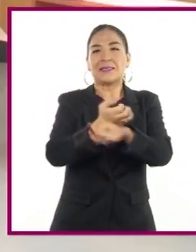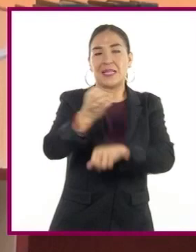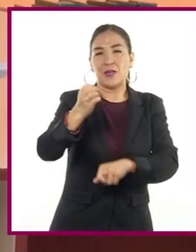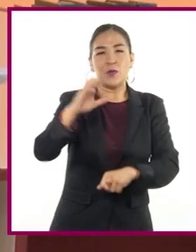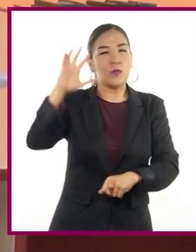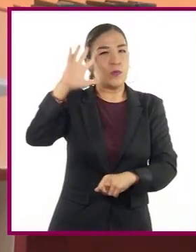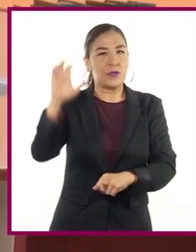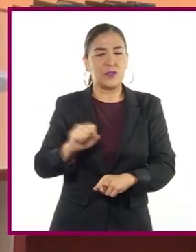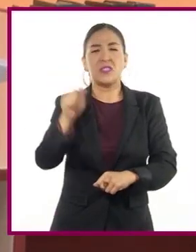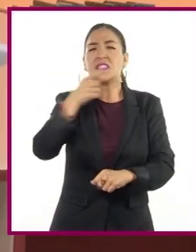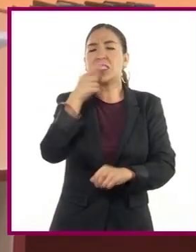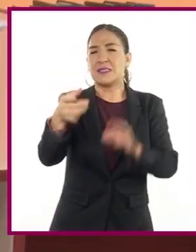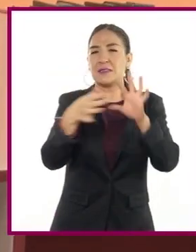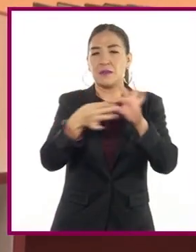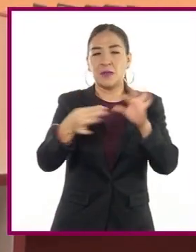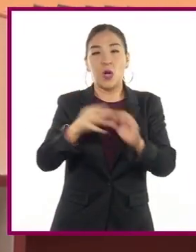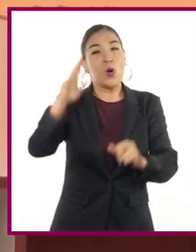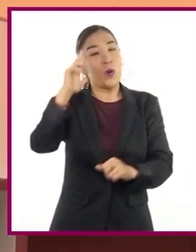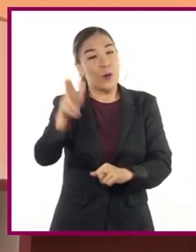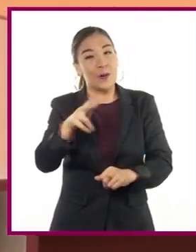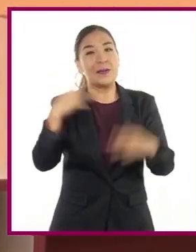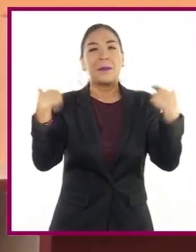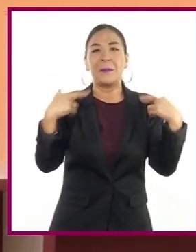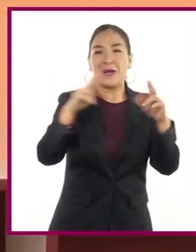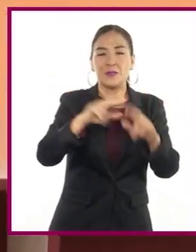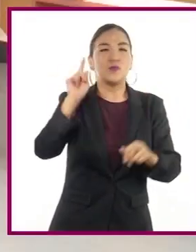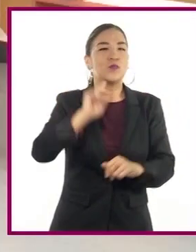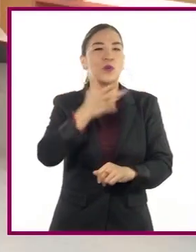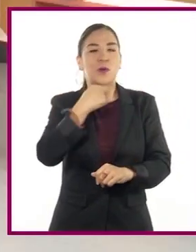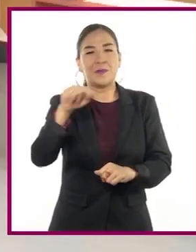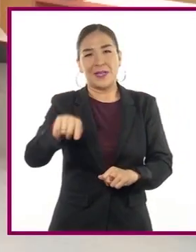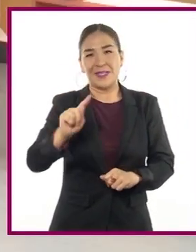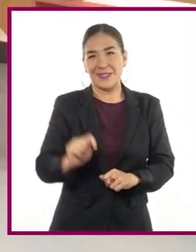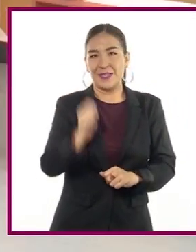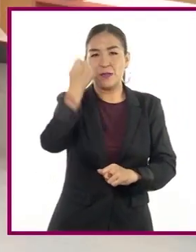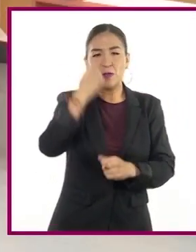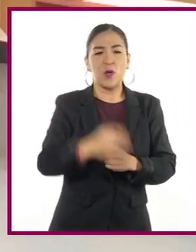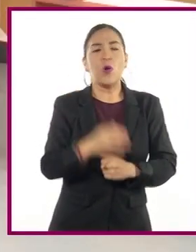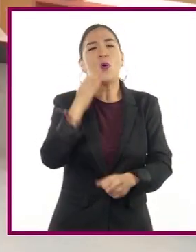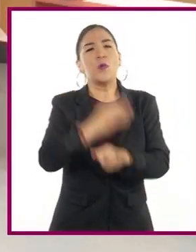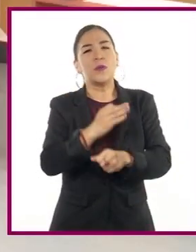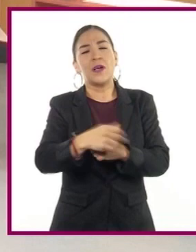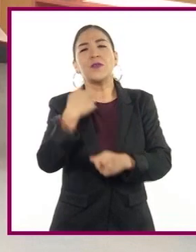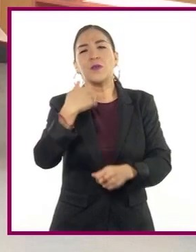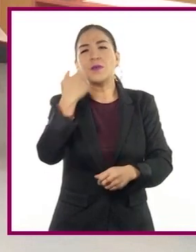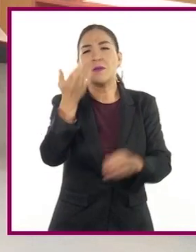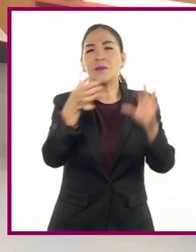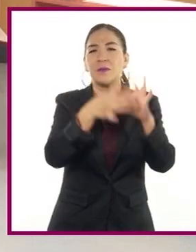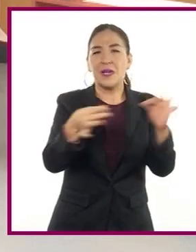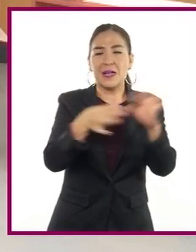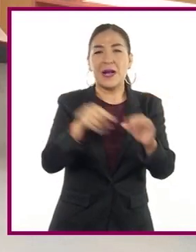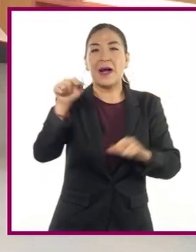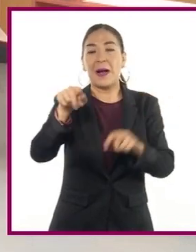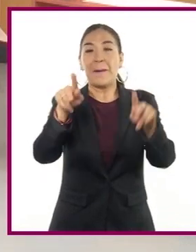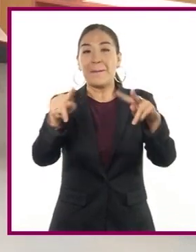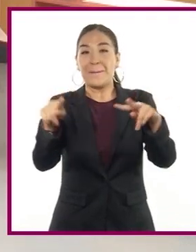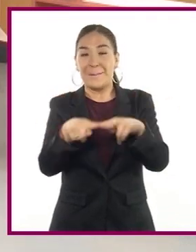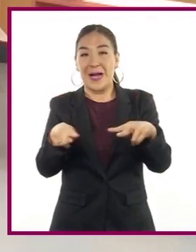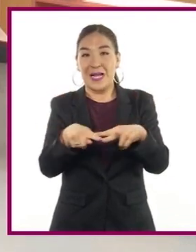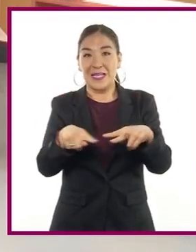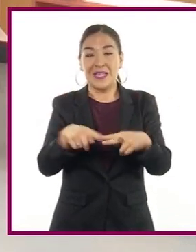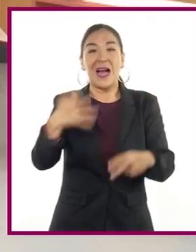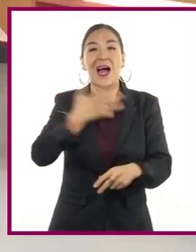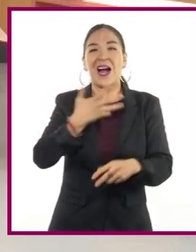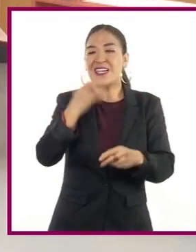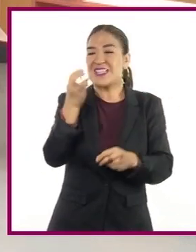Hola, profesoras y profesores de tecnología. Una situación que quiero comentarles es que en el parque que se encuentra a tres